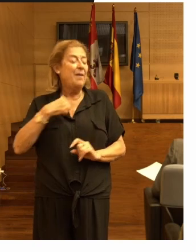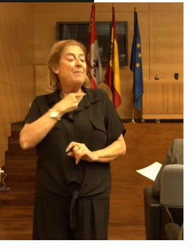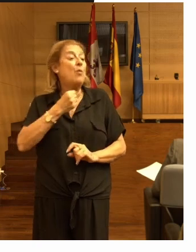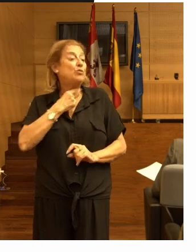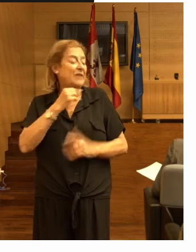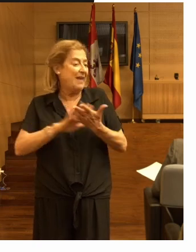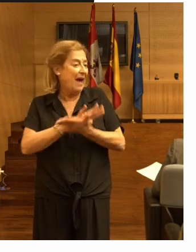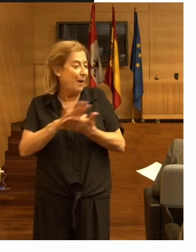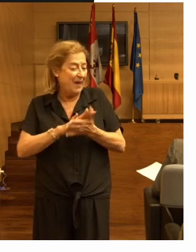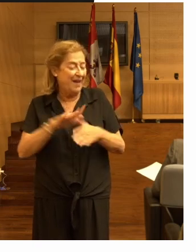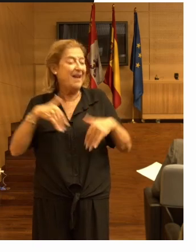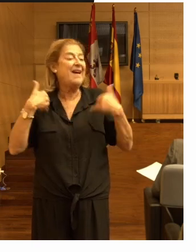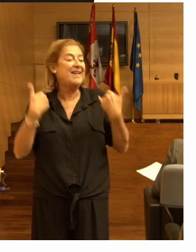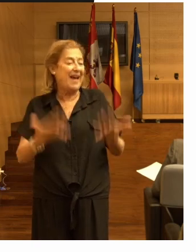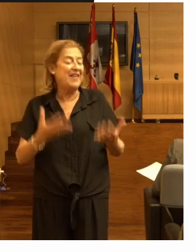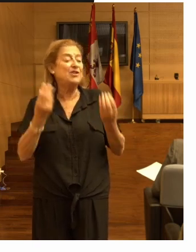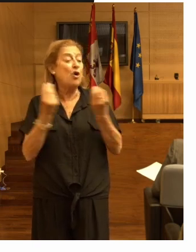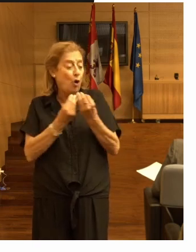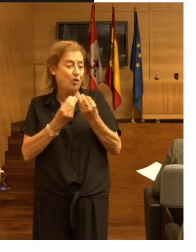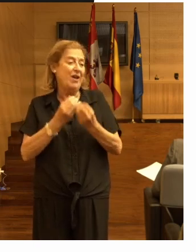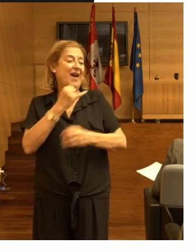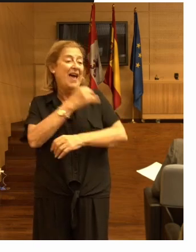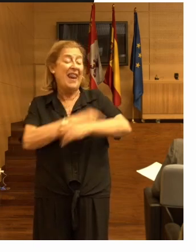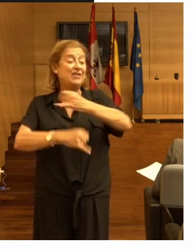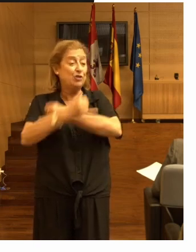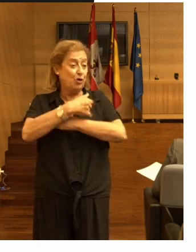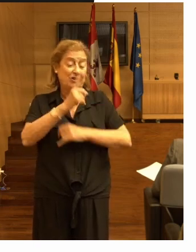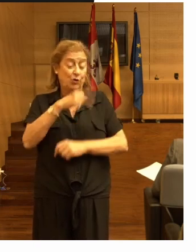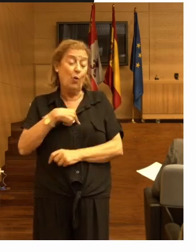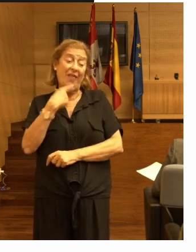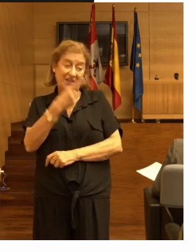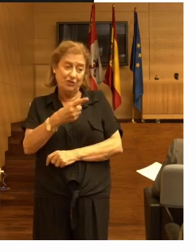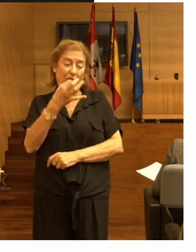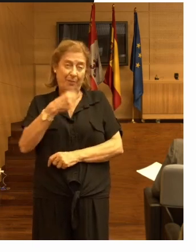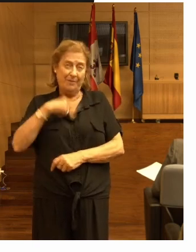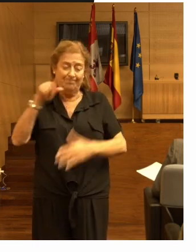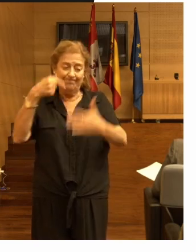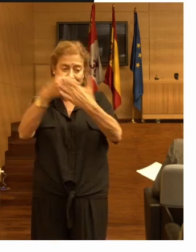las caídas con lesiones no lo mencioné y debería haberlo puesto